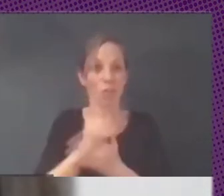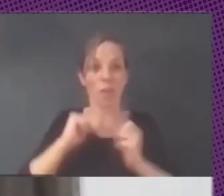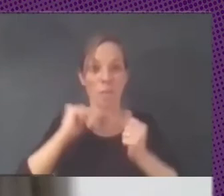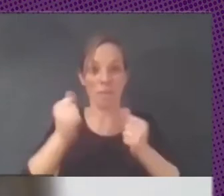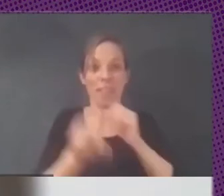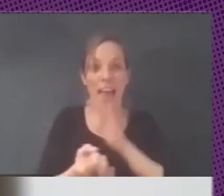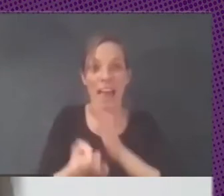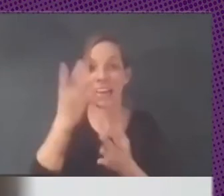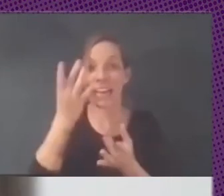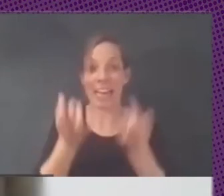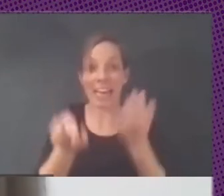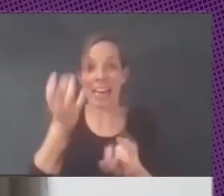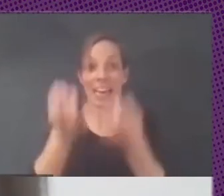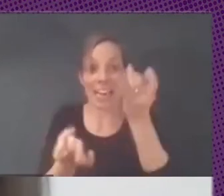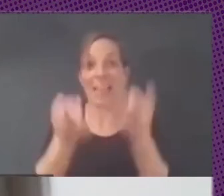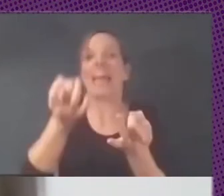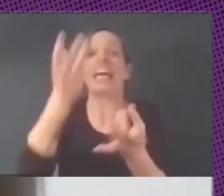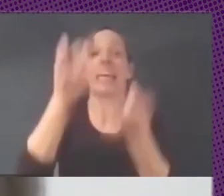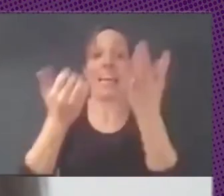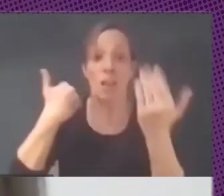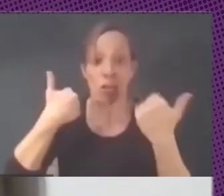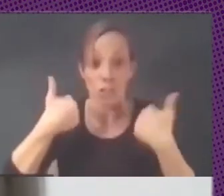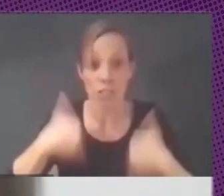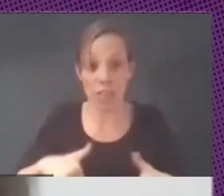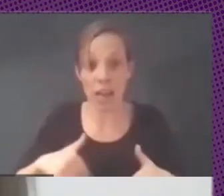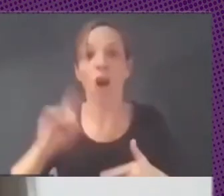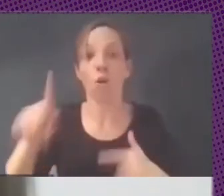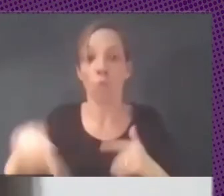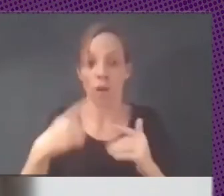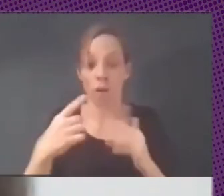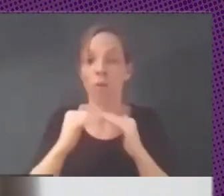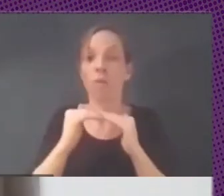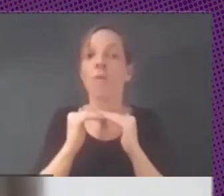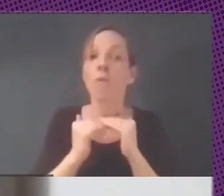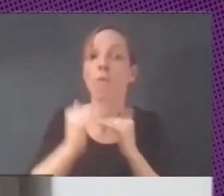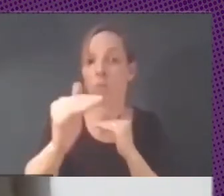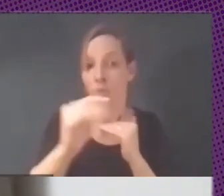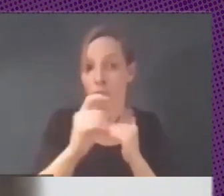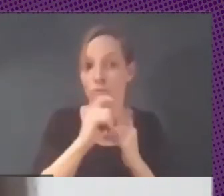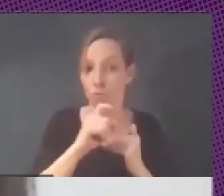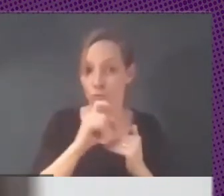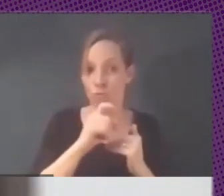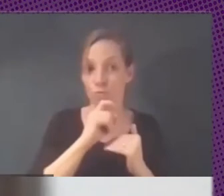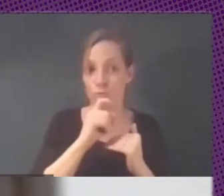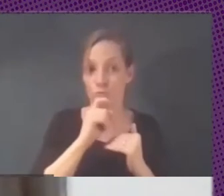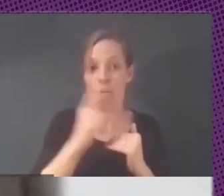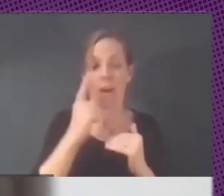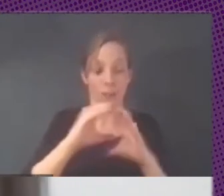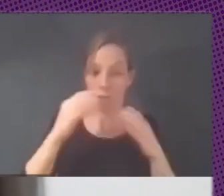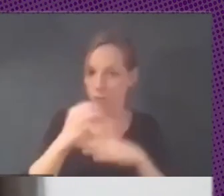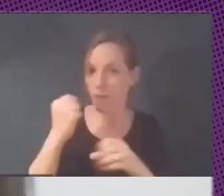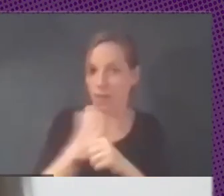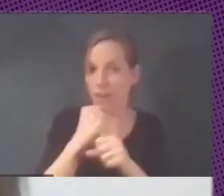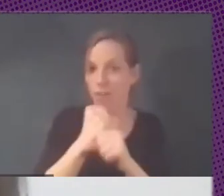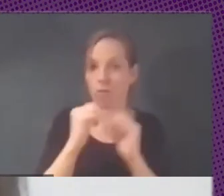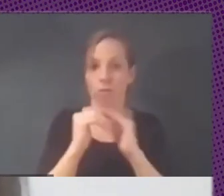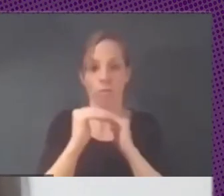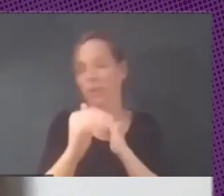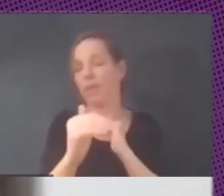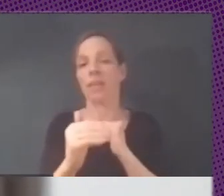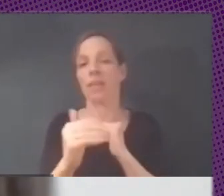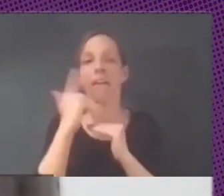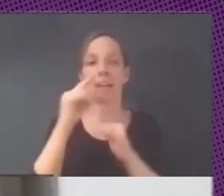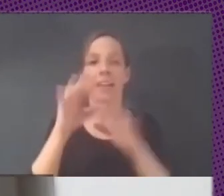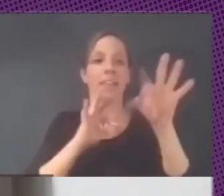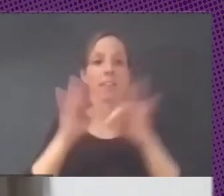una vez que se crea todo bueno ¿cómo acepta que eso se sostenga? se sostenga las comunidades se sostenga los grupos de trabajo se sostenga las tomas de decisión